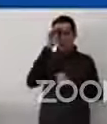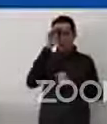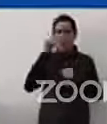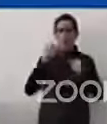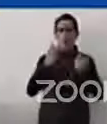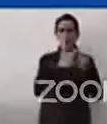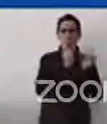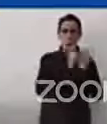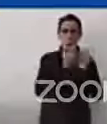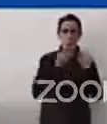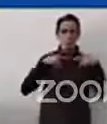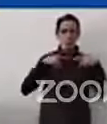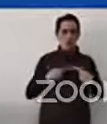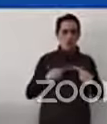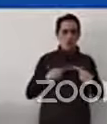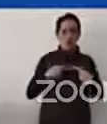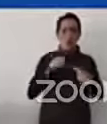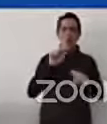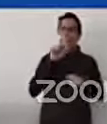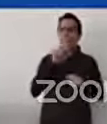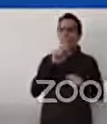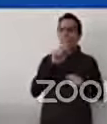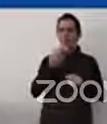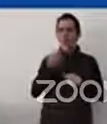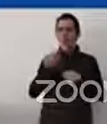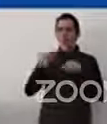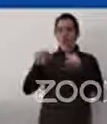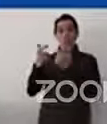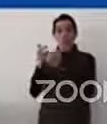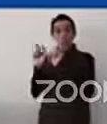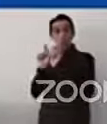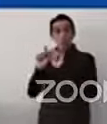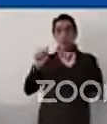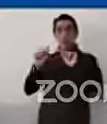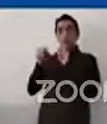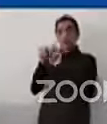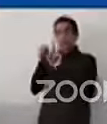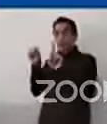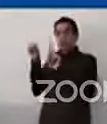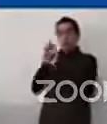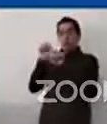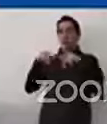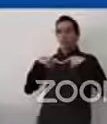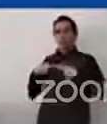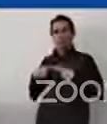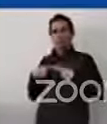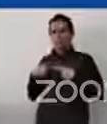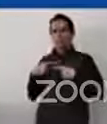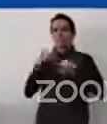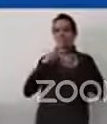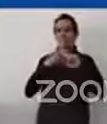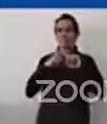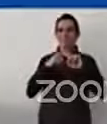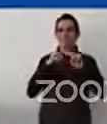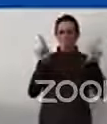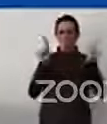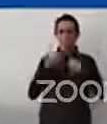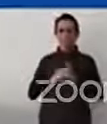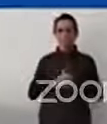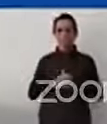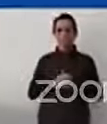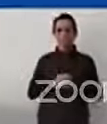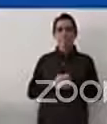Es que cuando hablamos de el lenguaje dice mucho y hay incluso todo este debate del